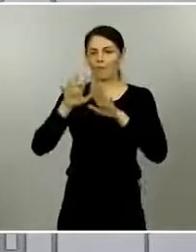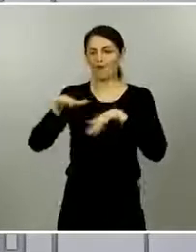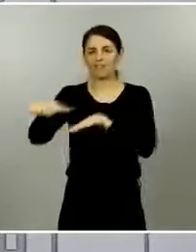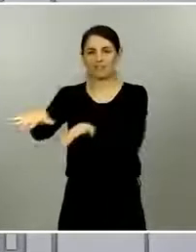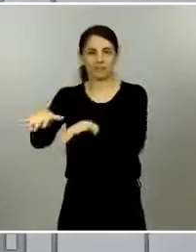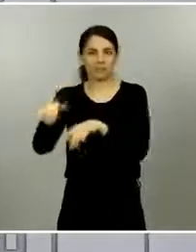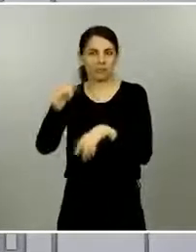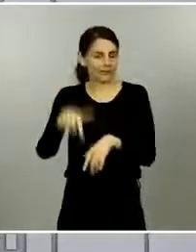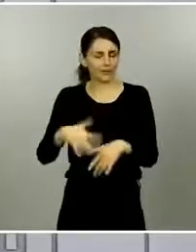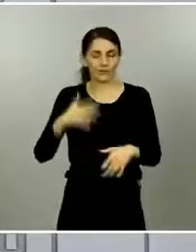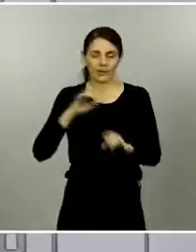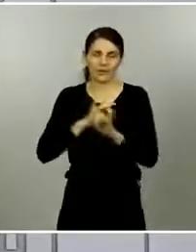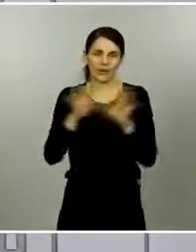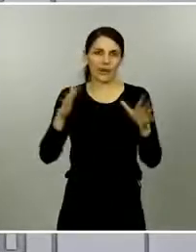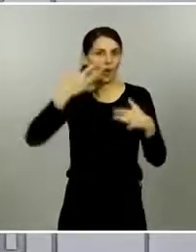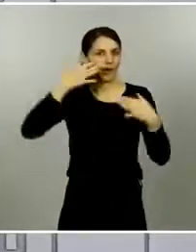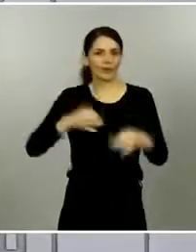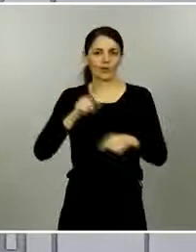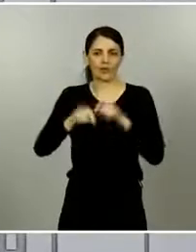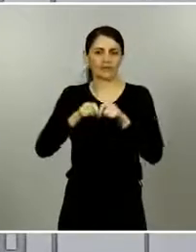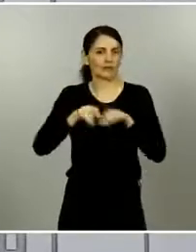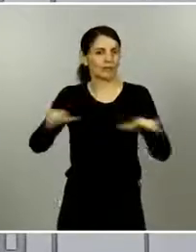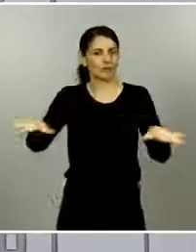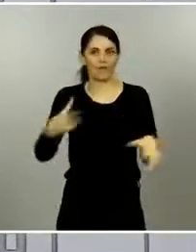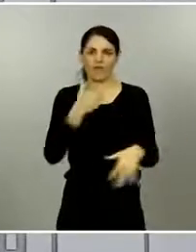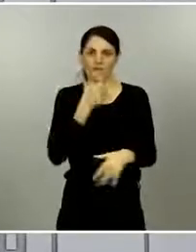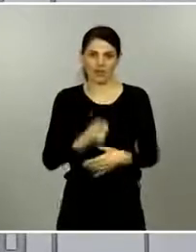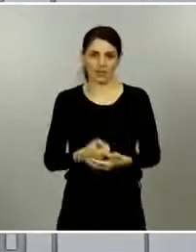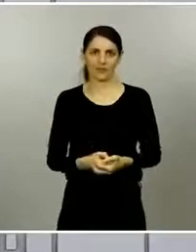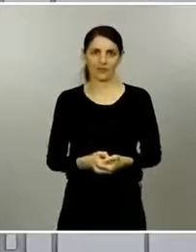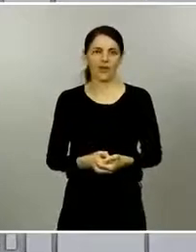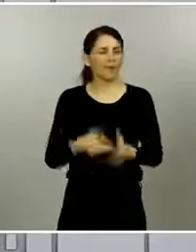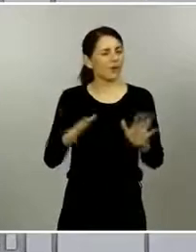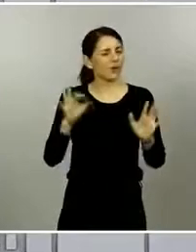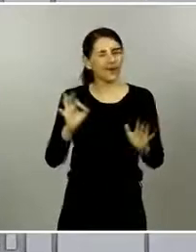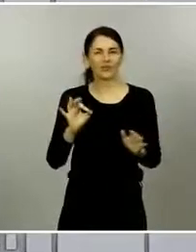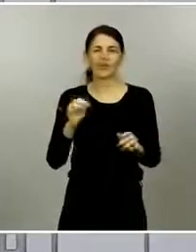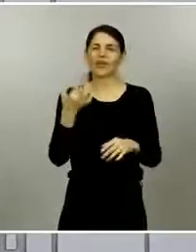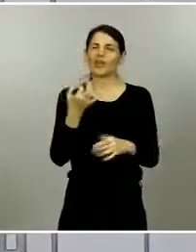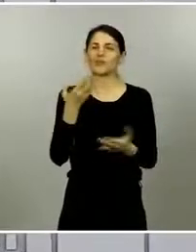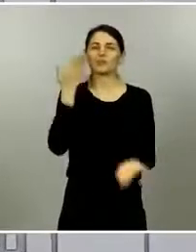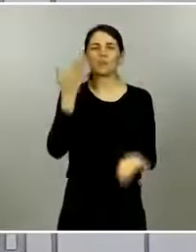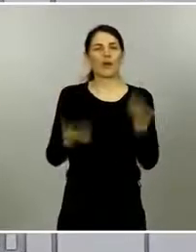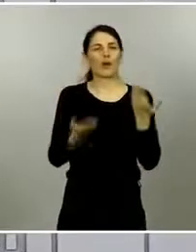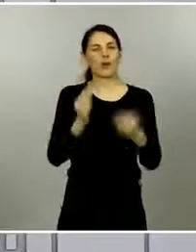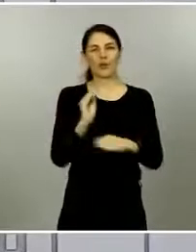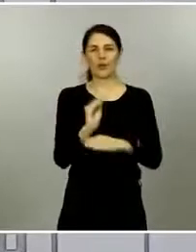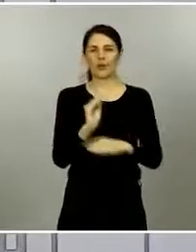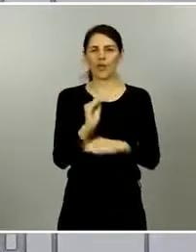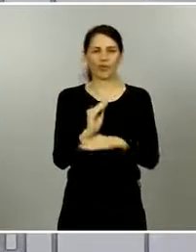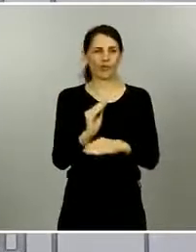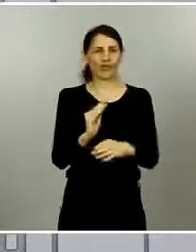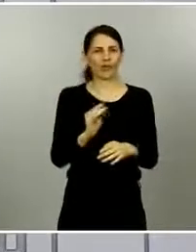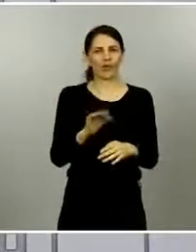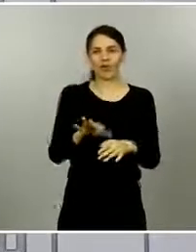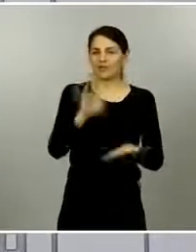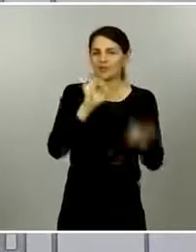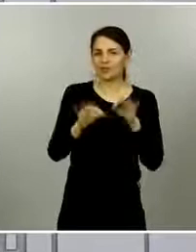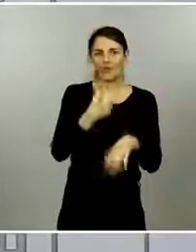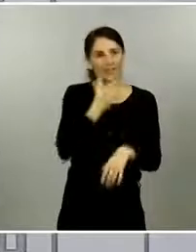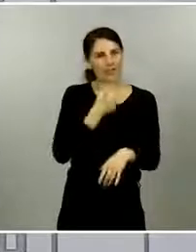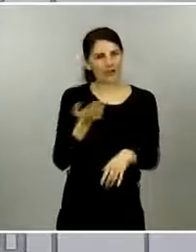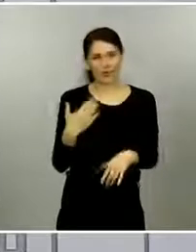un riesgo importante de transmisión yo creo que estas cosas hay que valorarlas con cuidado no son decisiones fáciles